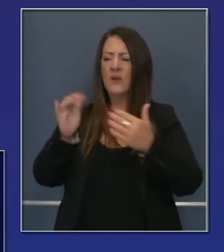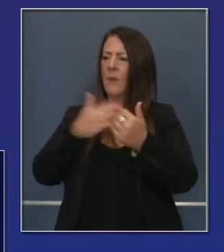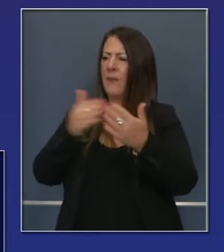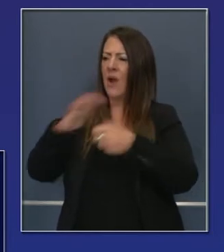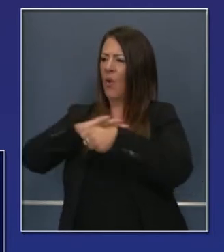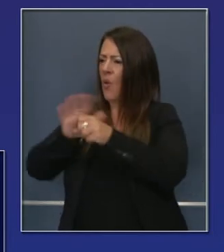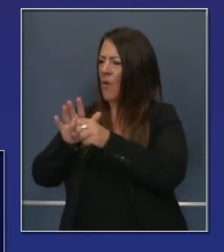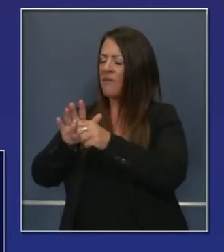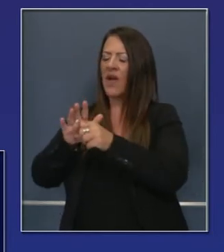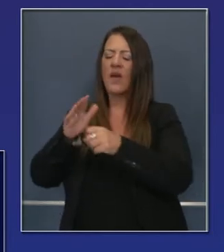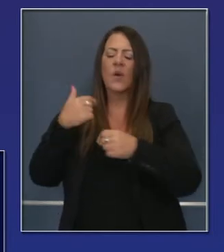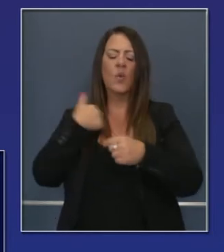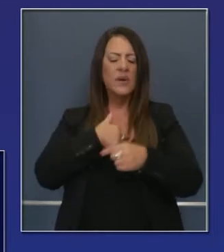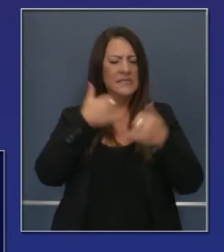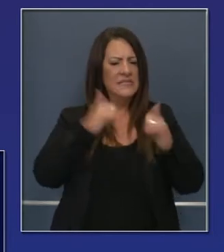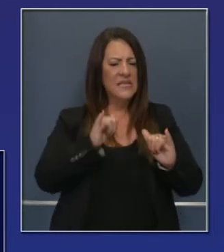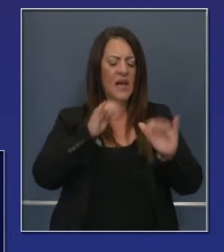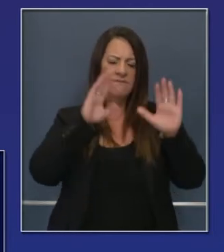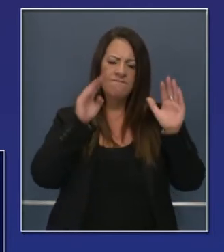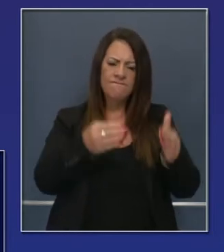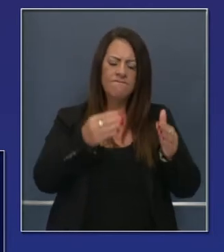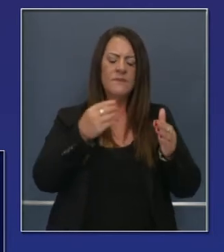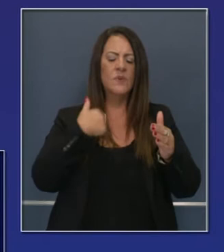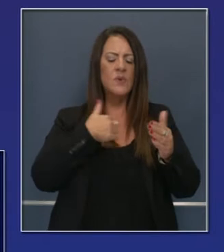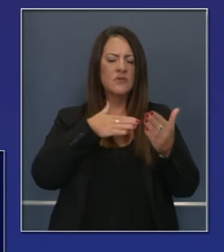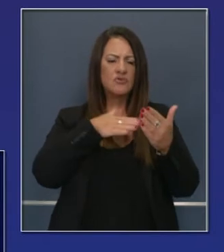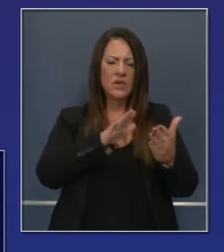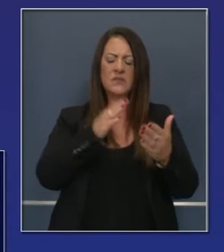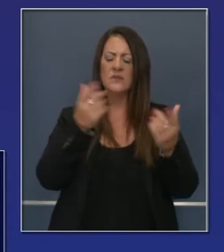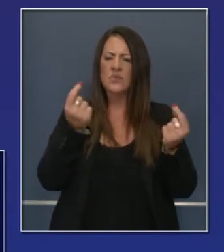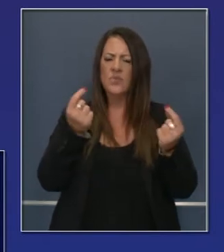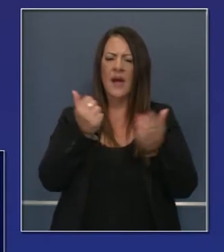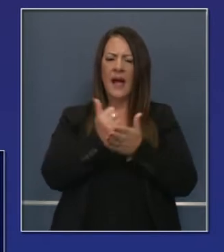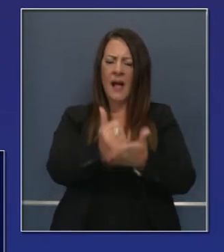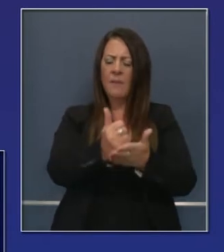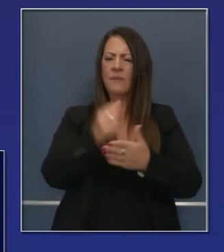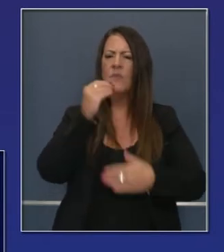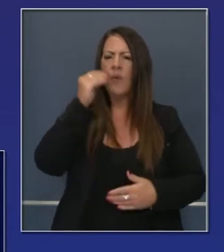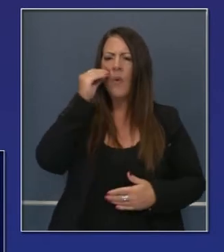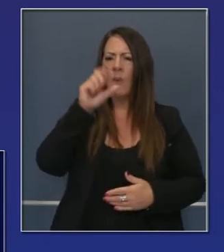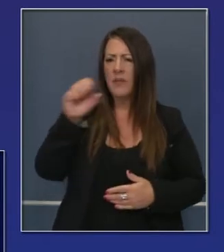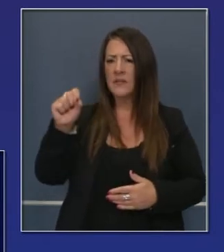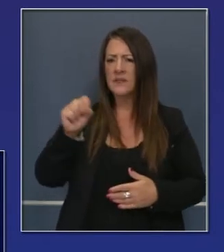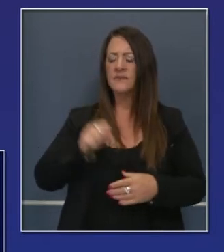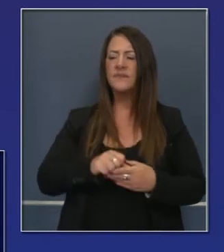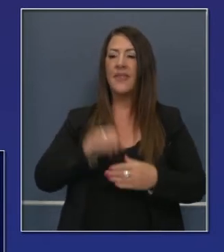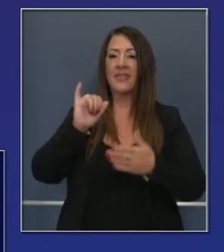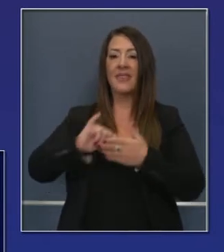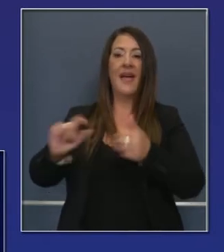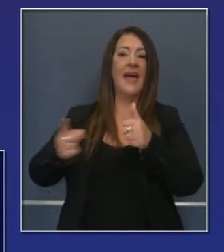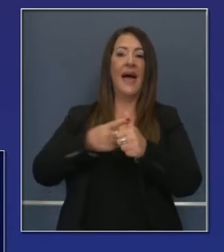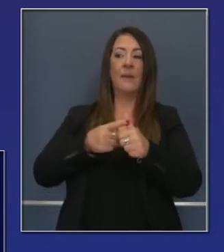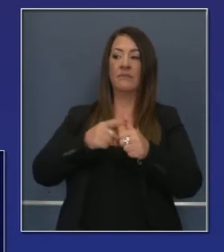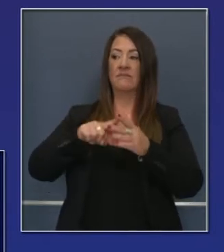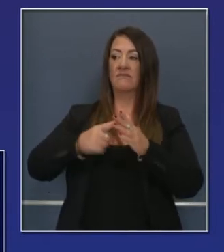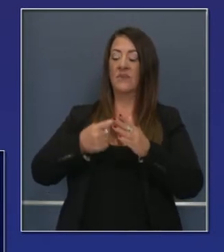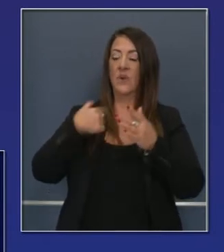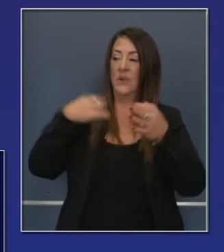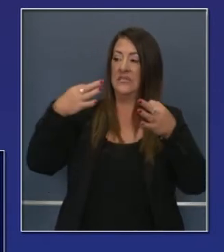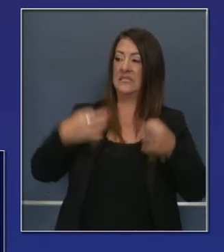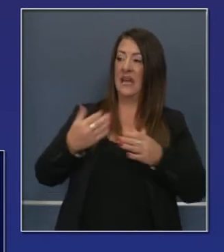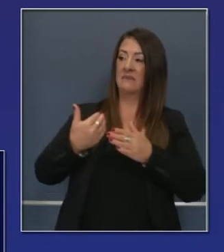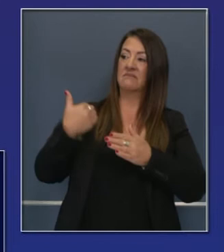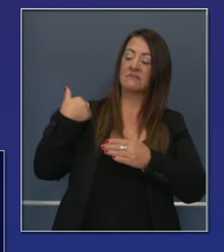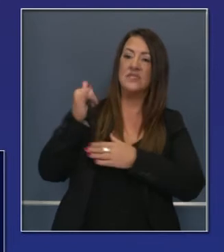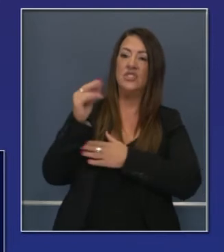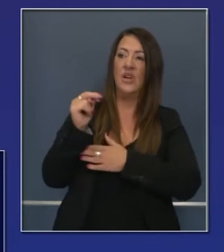olvidado esa responsabilidad. Ciertamente queremos lidiar con las personas desalojadas. Empezamos el año con esto como